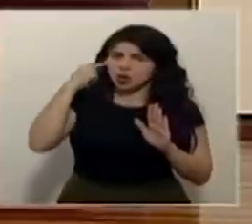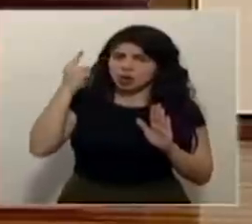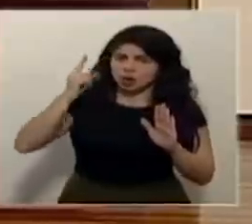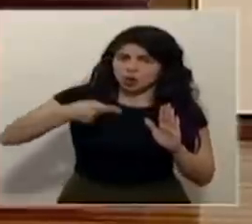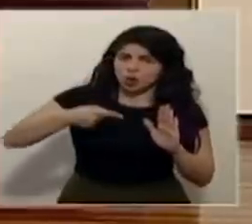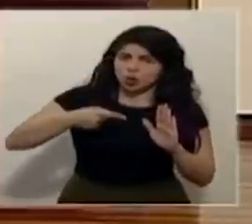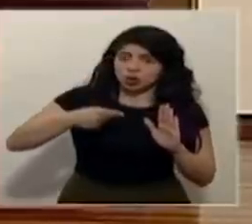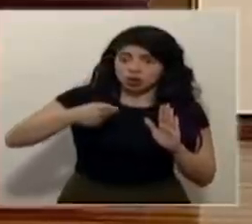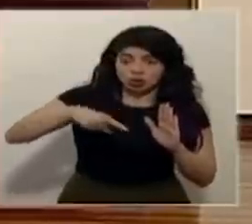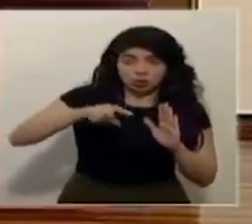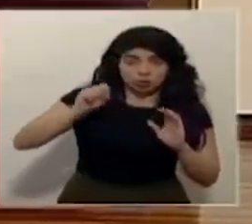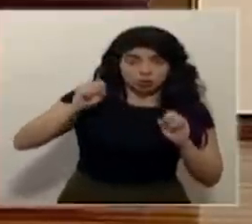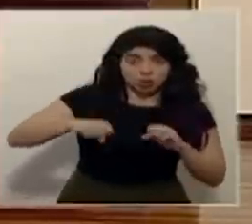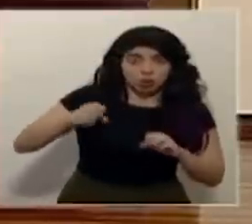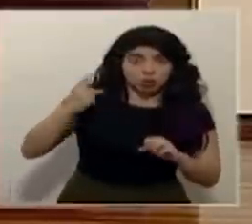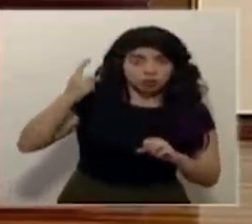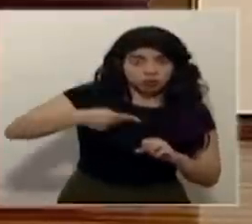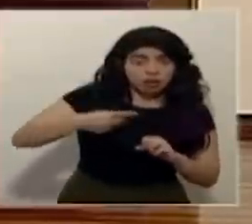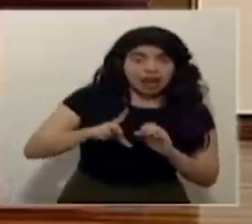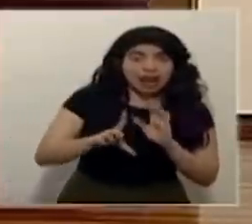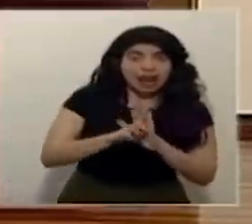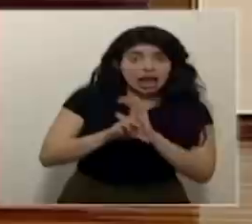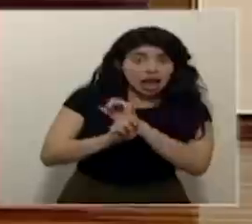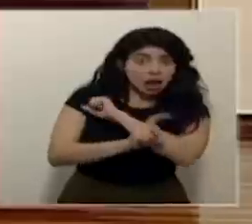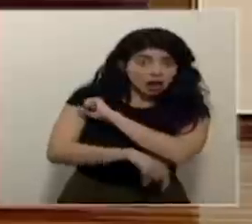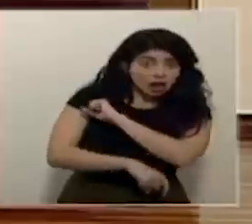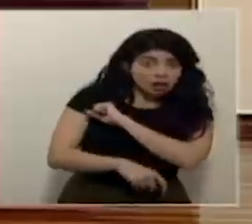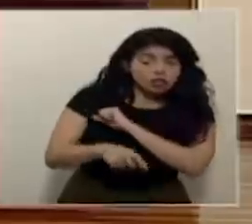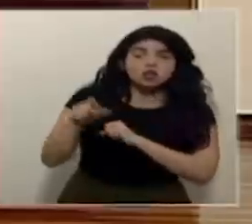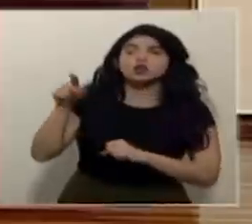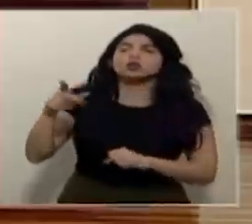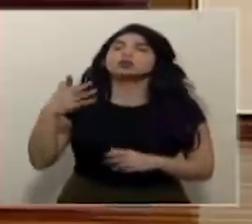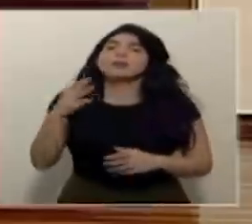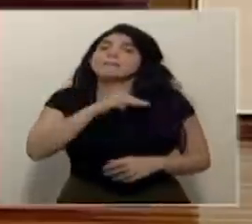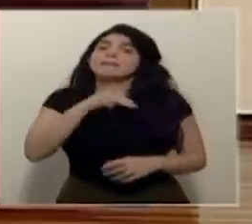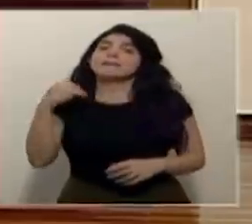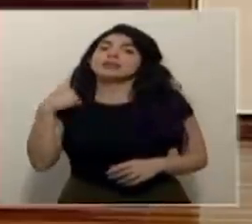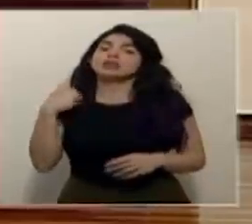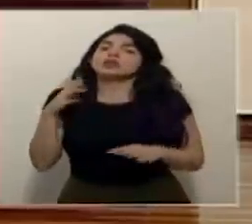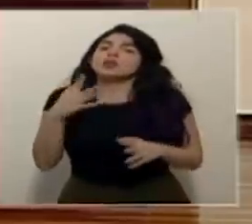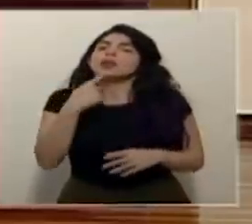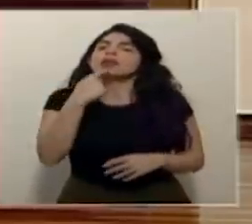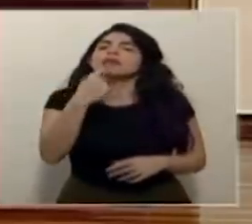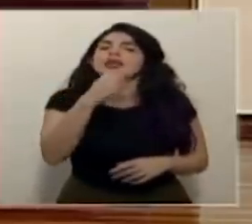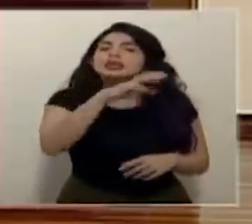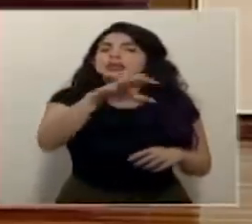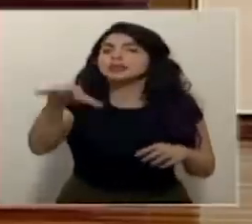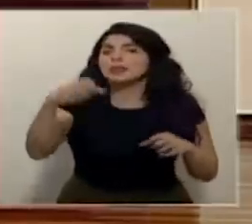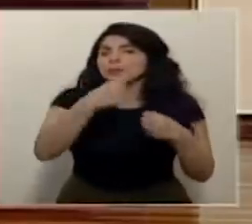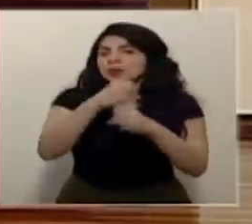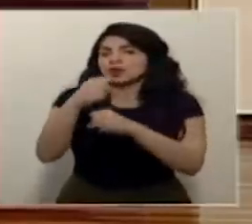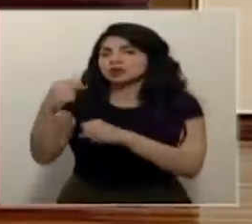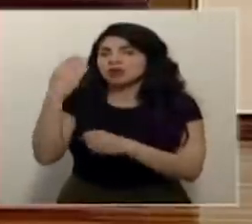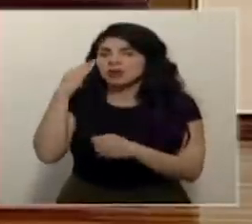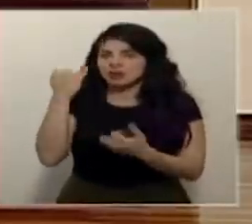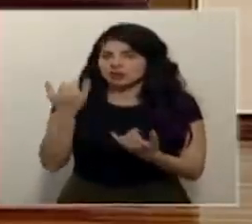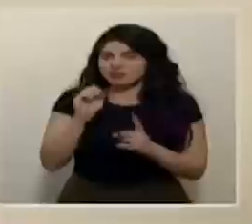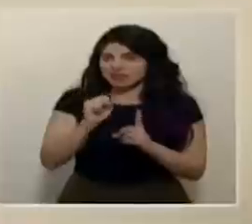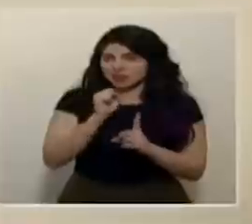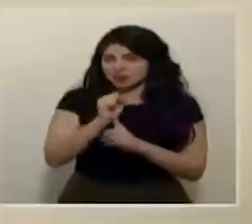podrían enfrentar medidas legales y qué mensaje le da usted ministro a los gobiernos locales ante estas situaciones?